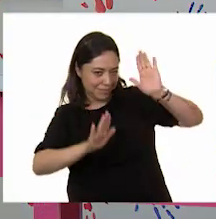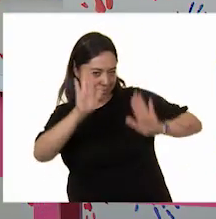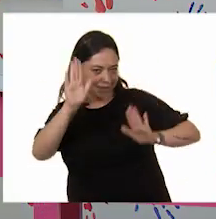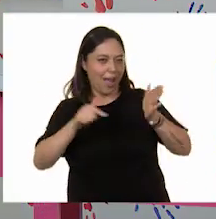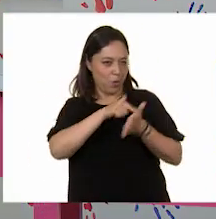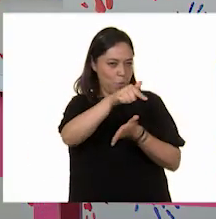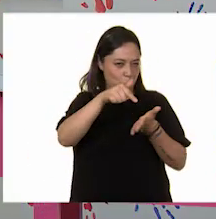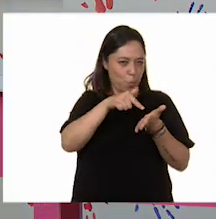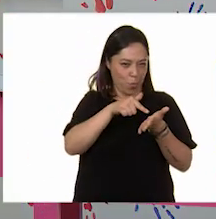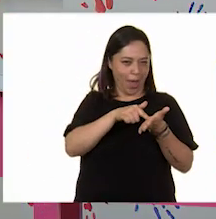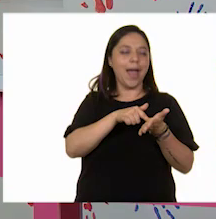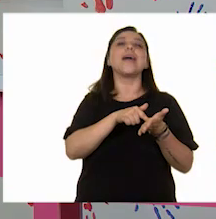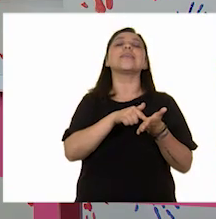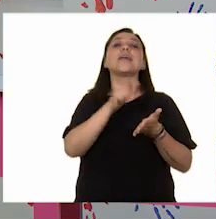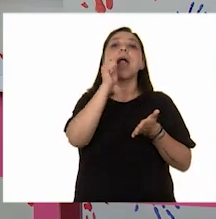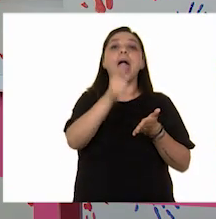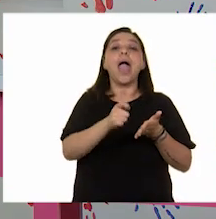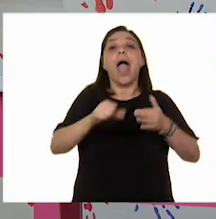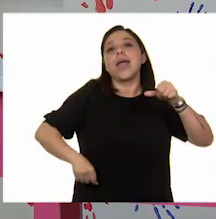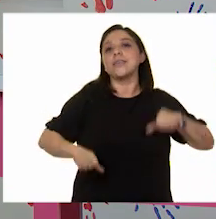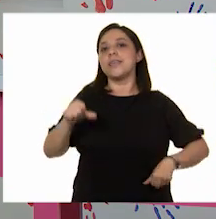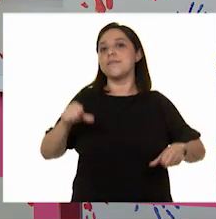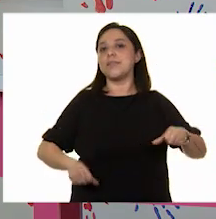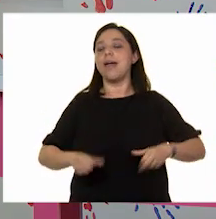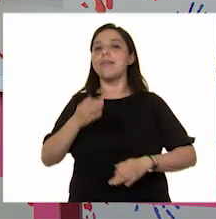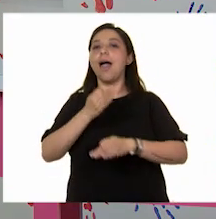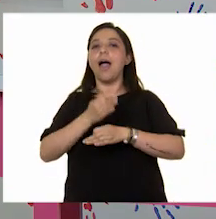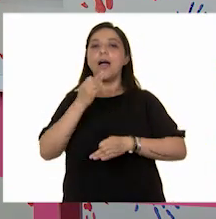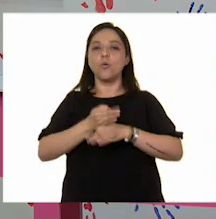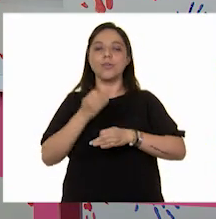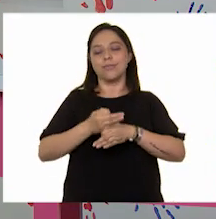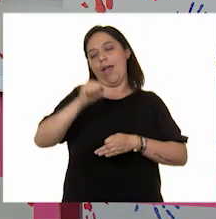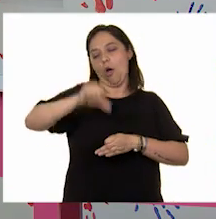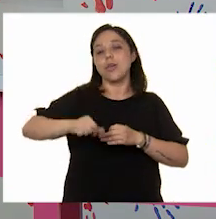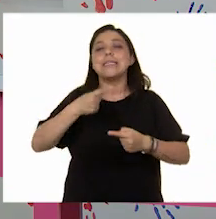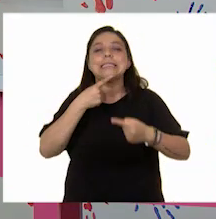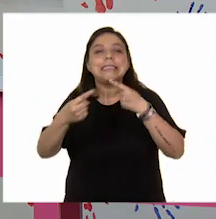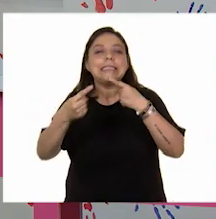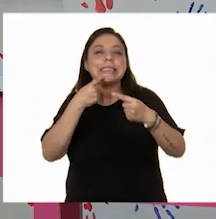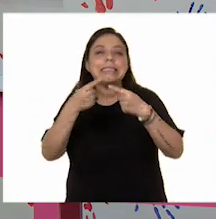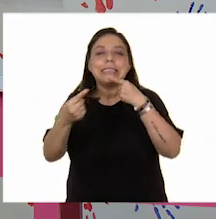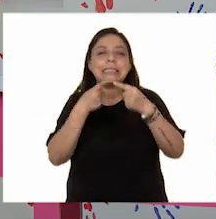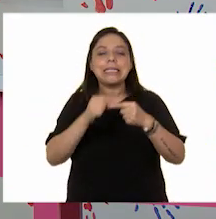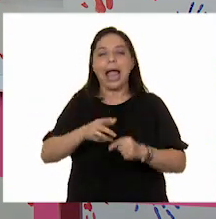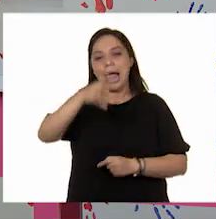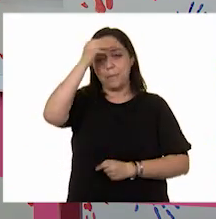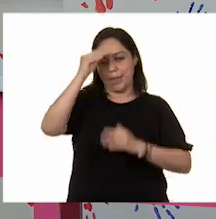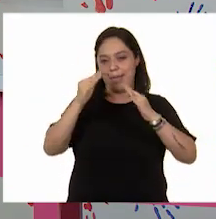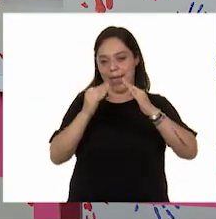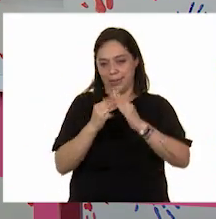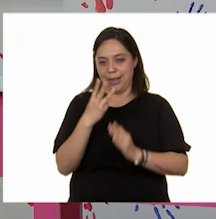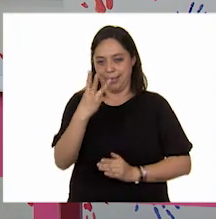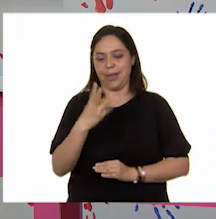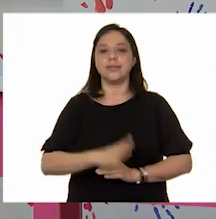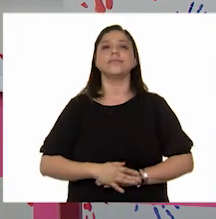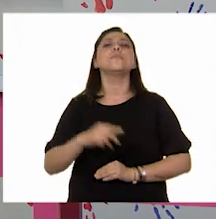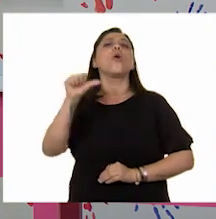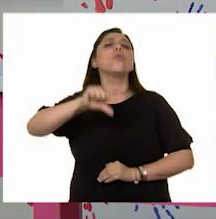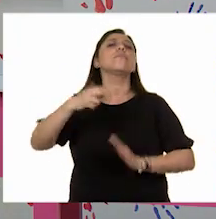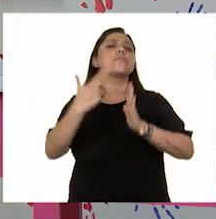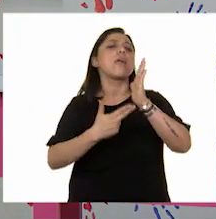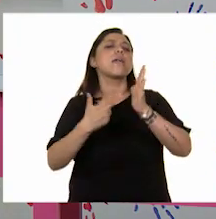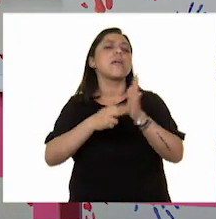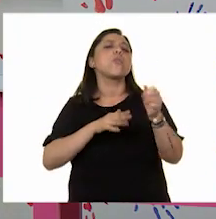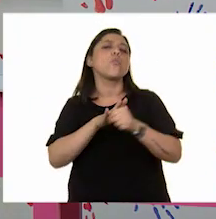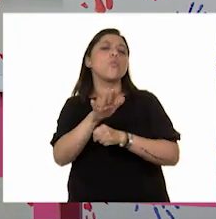lugar, haremos una actividad en este penúltimo diálogo de Aprende en Casa 3. Y lo que haremos es un taller de